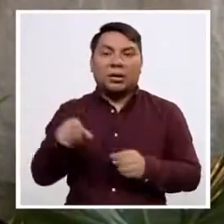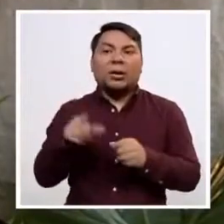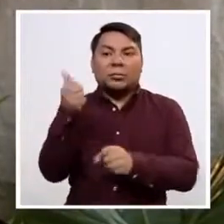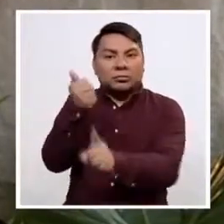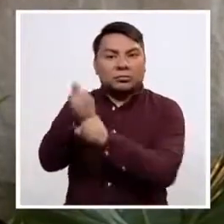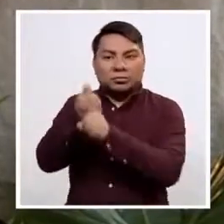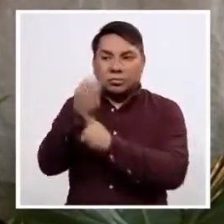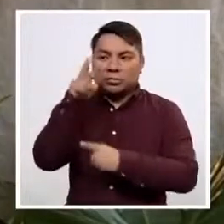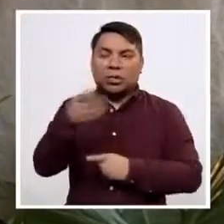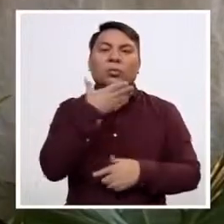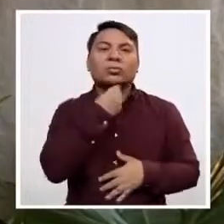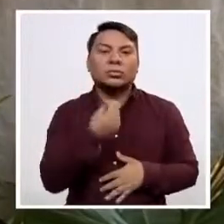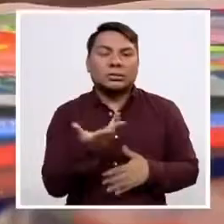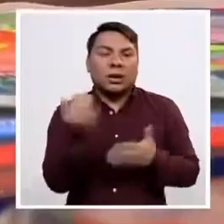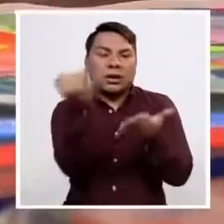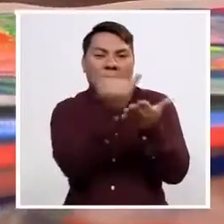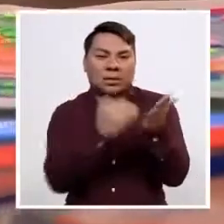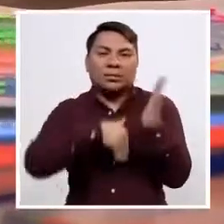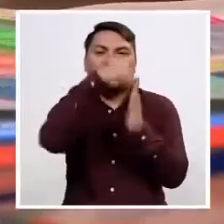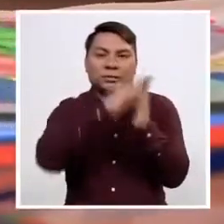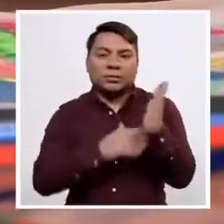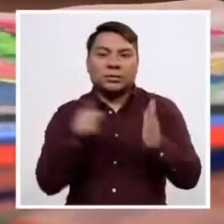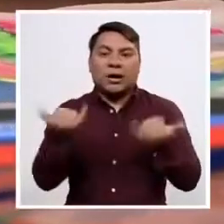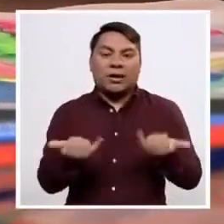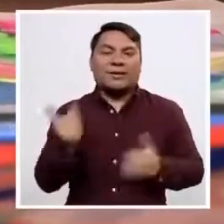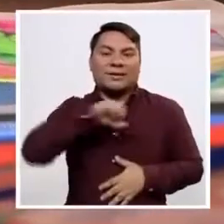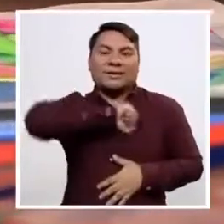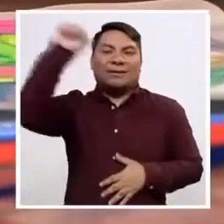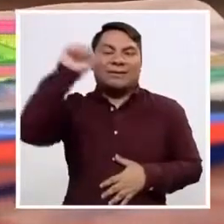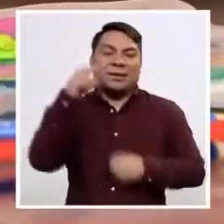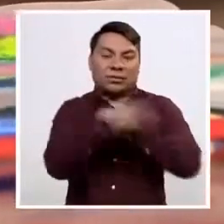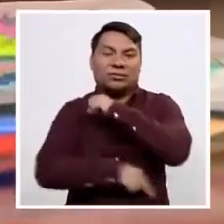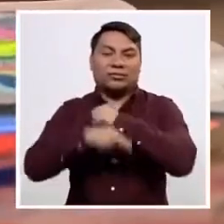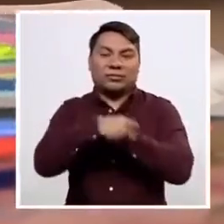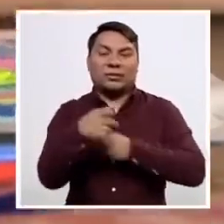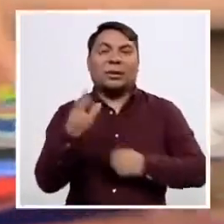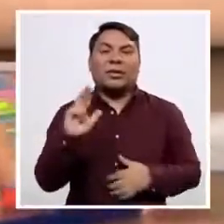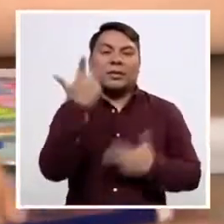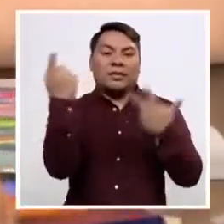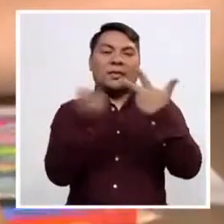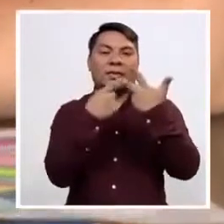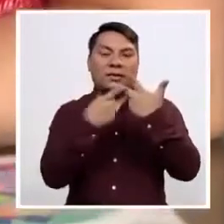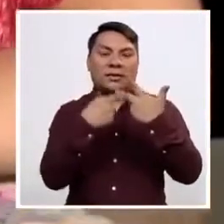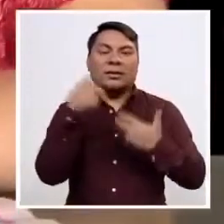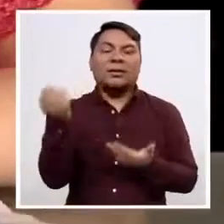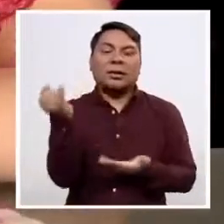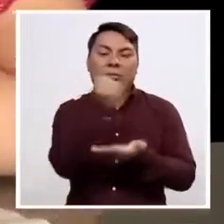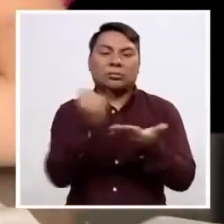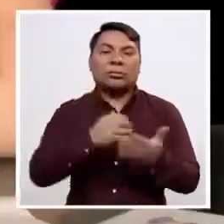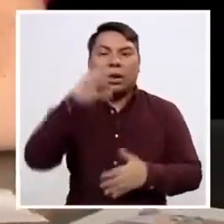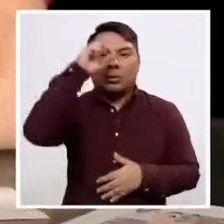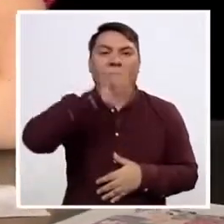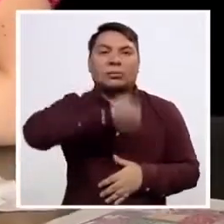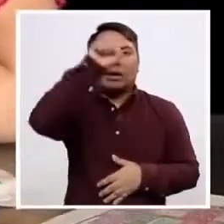que ella comenzaba mucho la pintura y hoy ha ganado un premio a nivel nacional. Tiene el tercer puesto, pinta Machu Picchu,